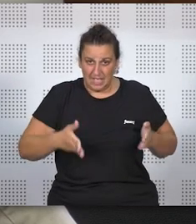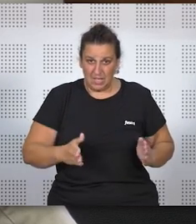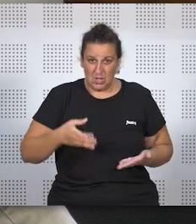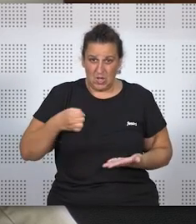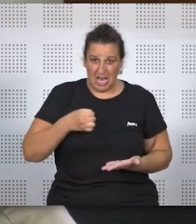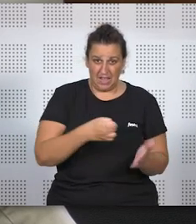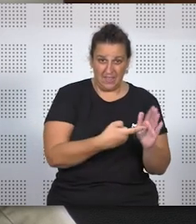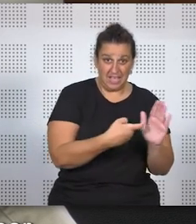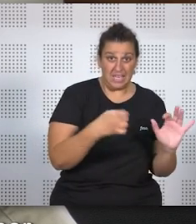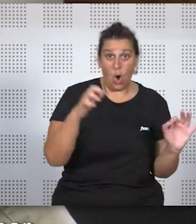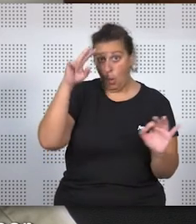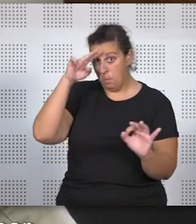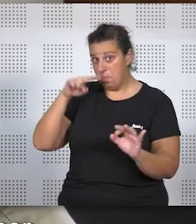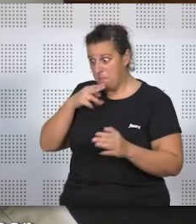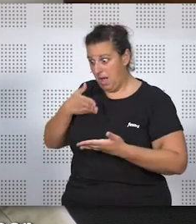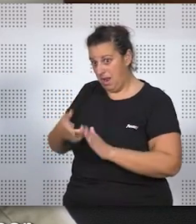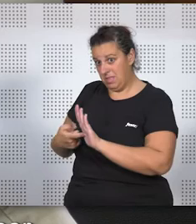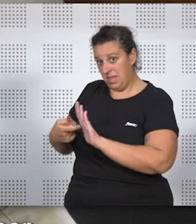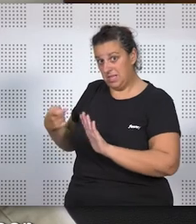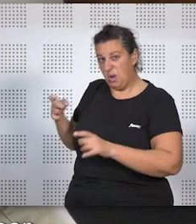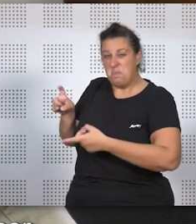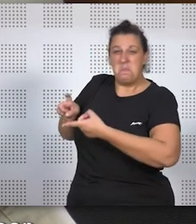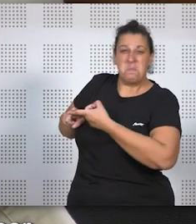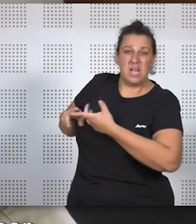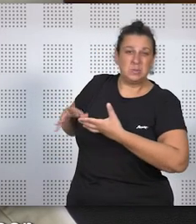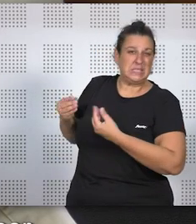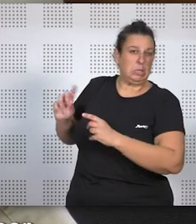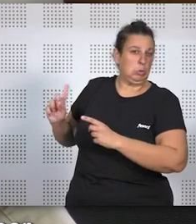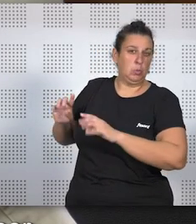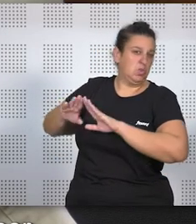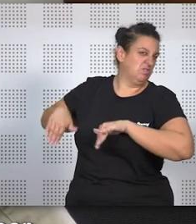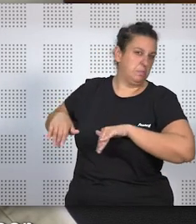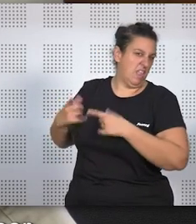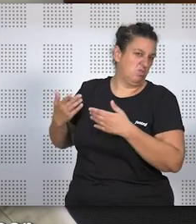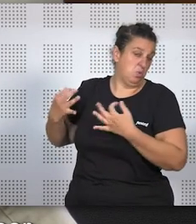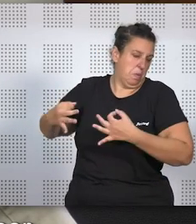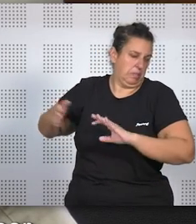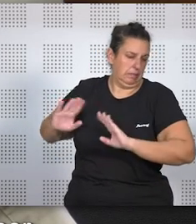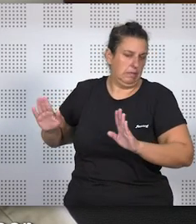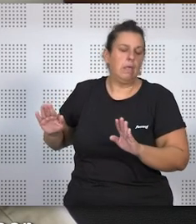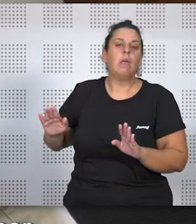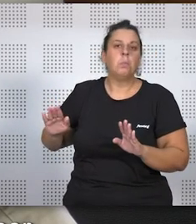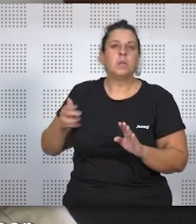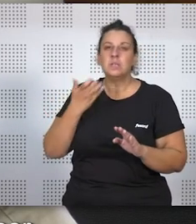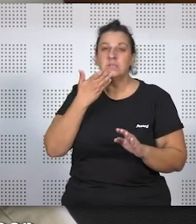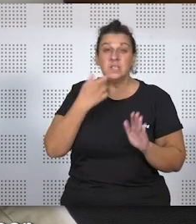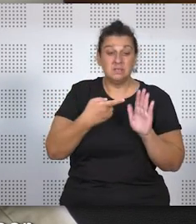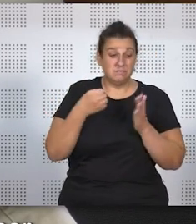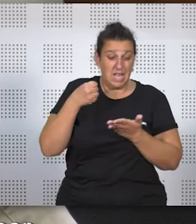o desherar a un padre, o un cónyuge normalmente ya no es el caso porque suelen ser excónyuges, son por situaciones